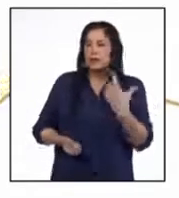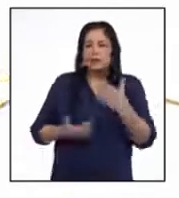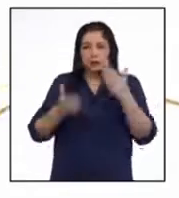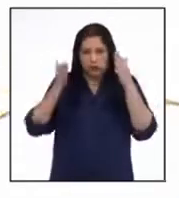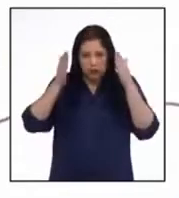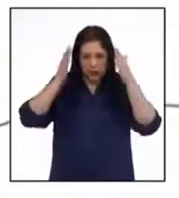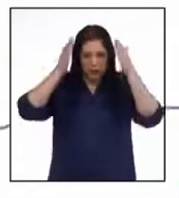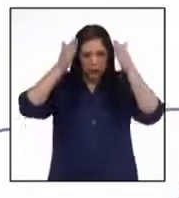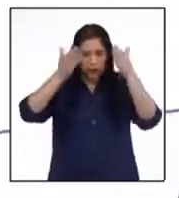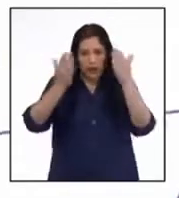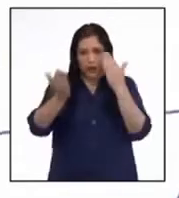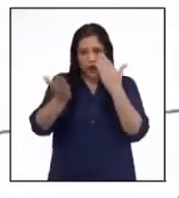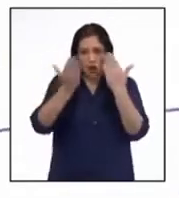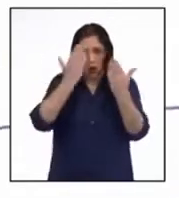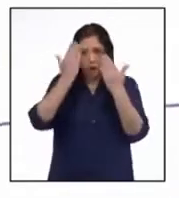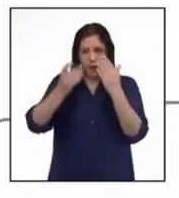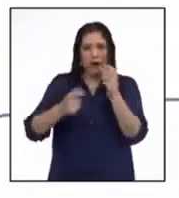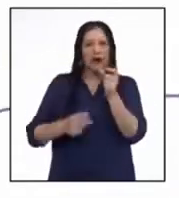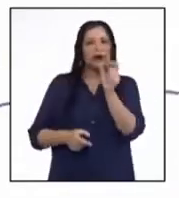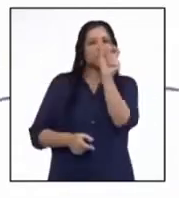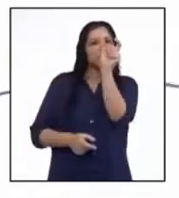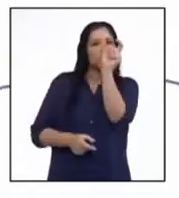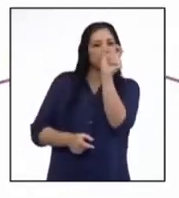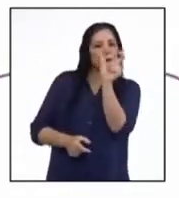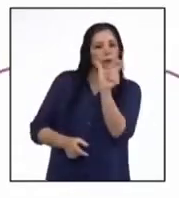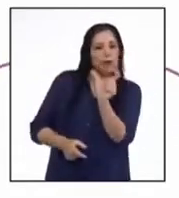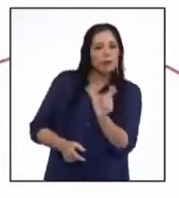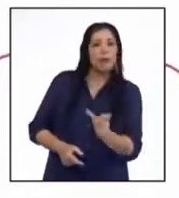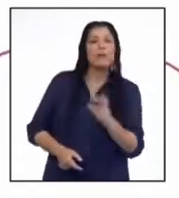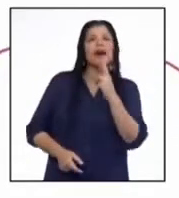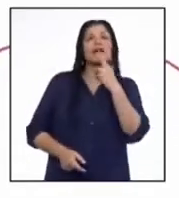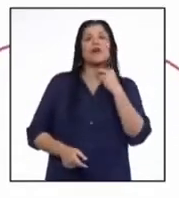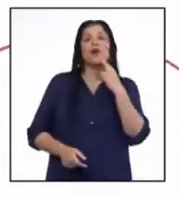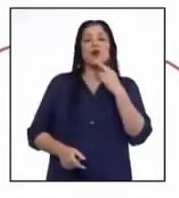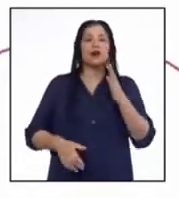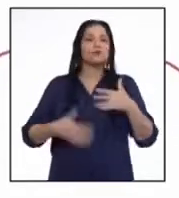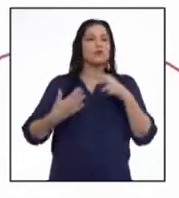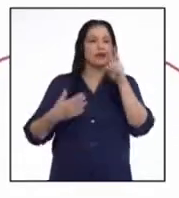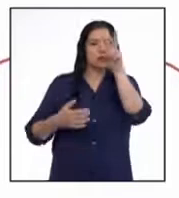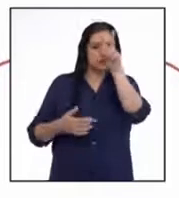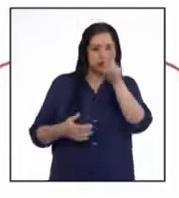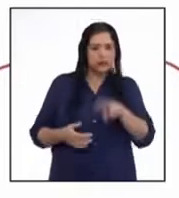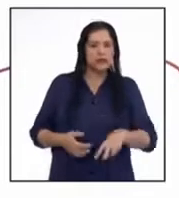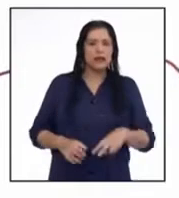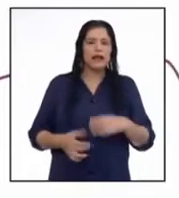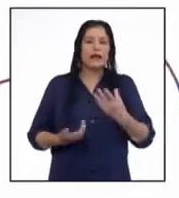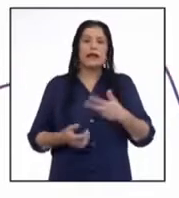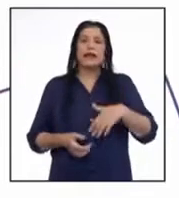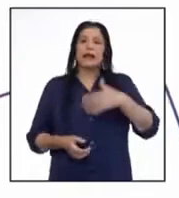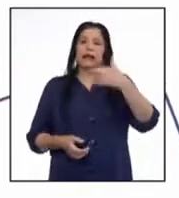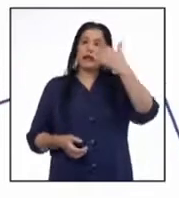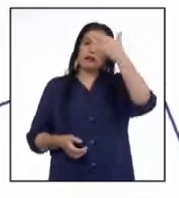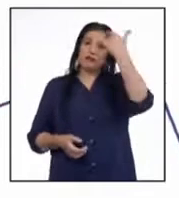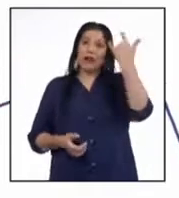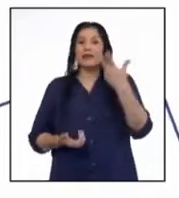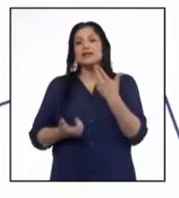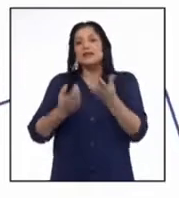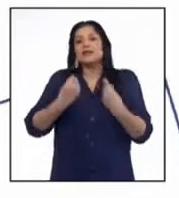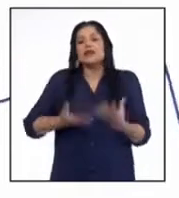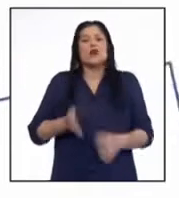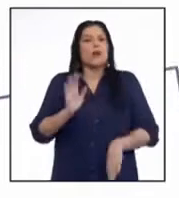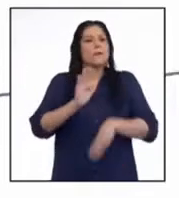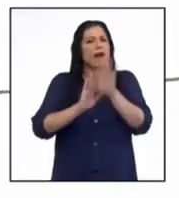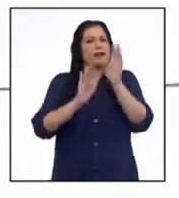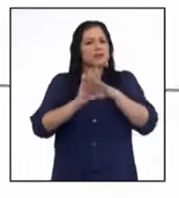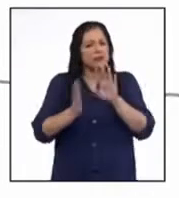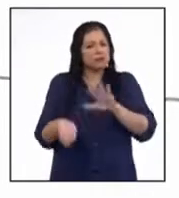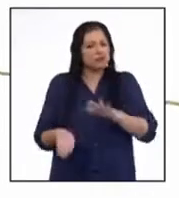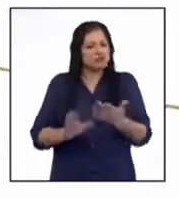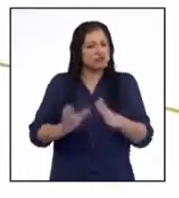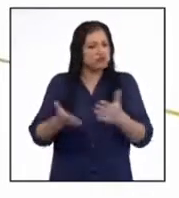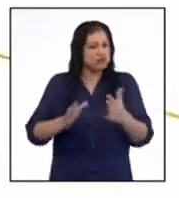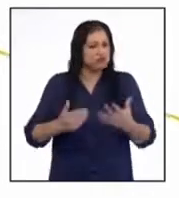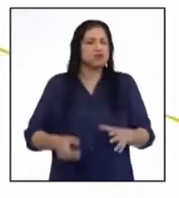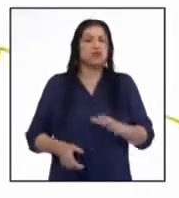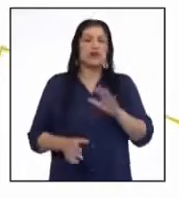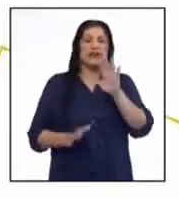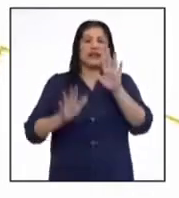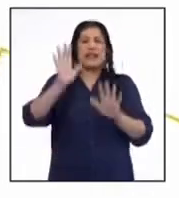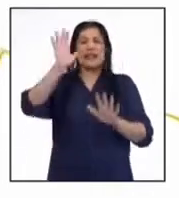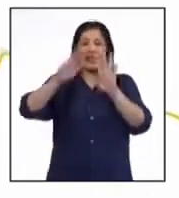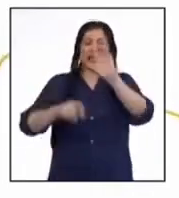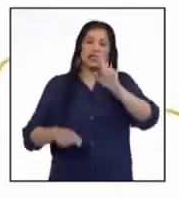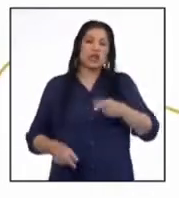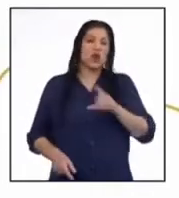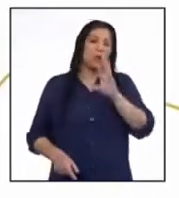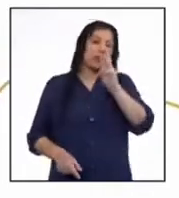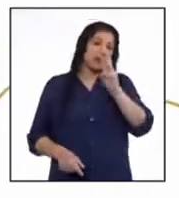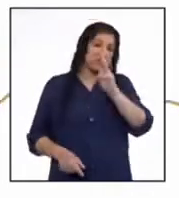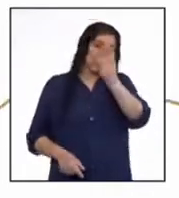enfocaran en comparar las barras rojas? Podría afirmar que en Francia se dio la mayor cantidad porcentual de fallecidos, 15,6